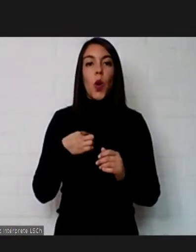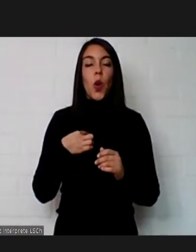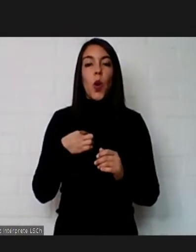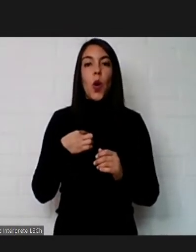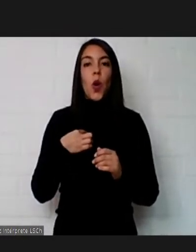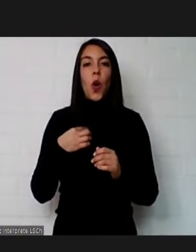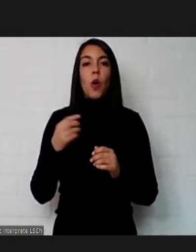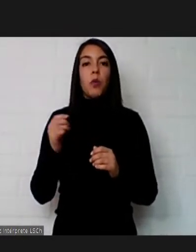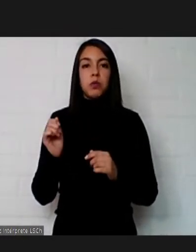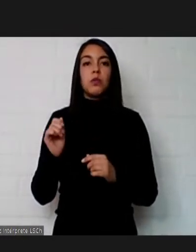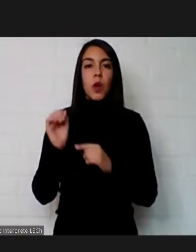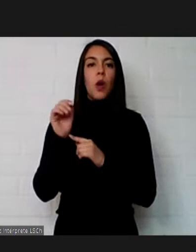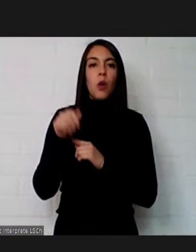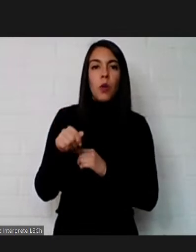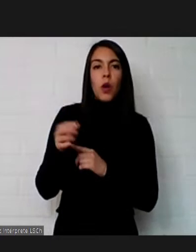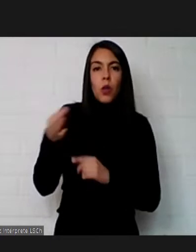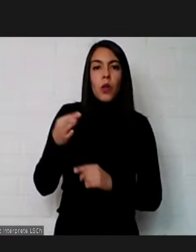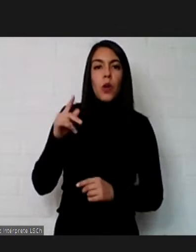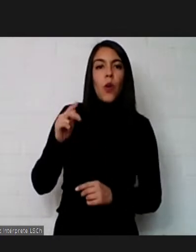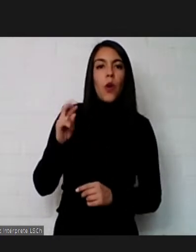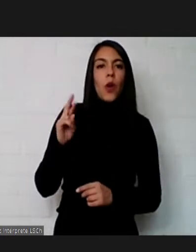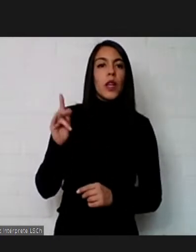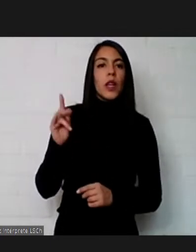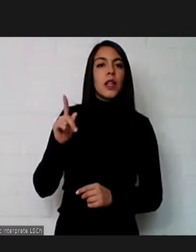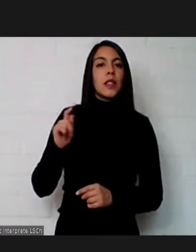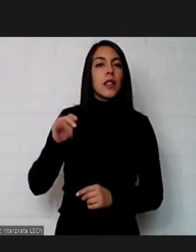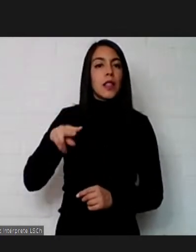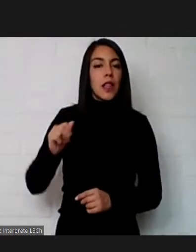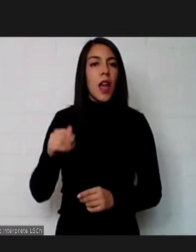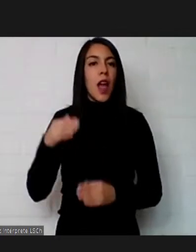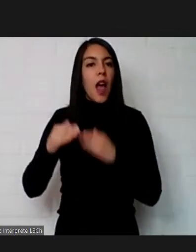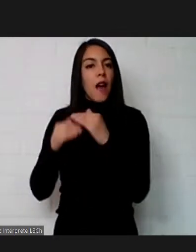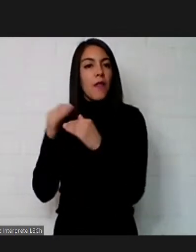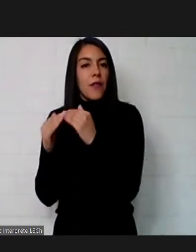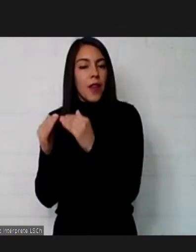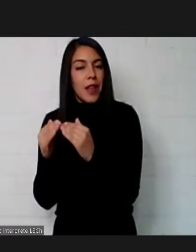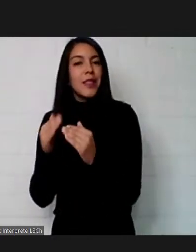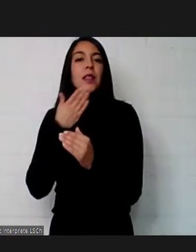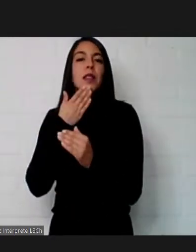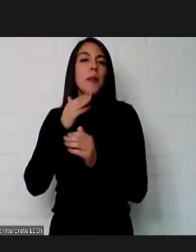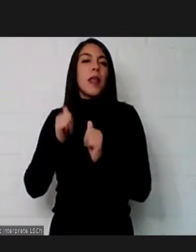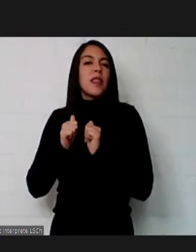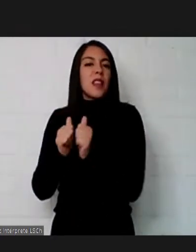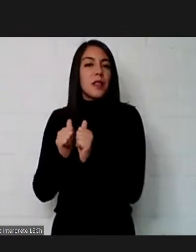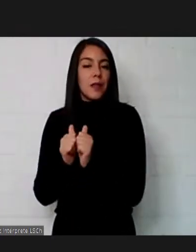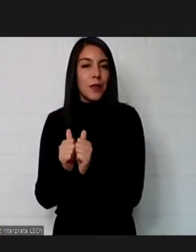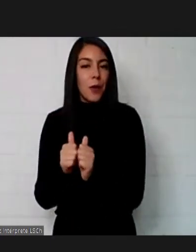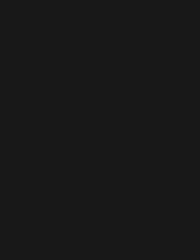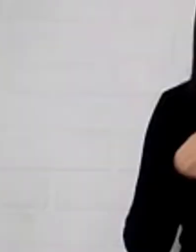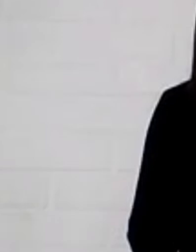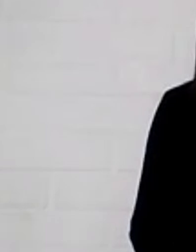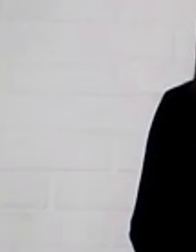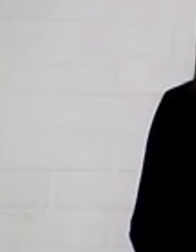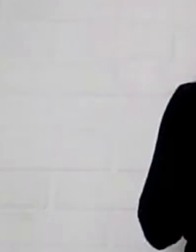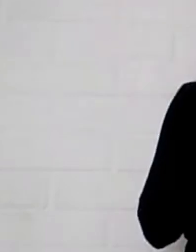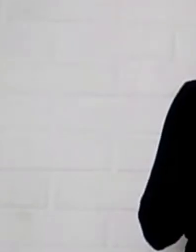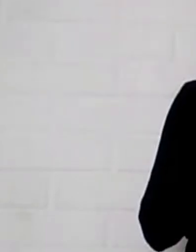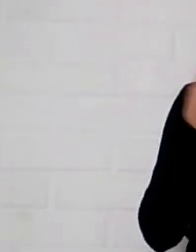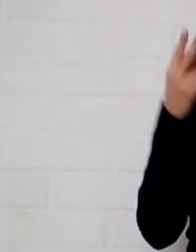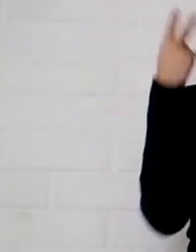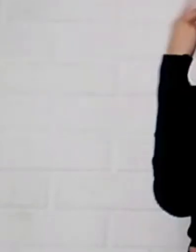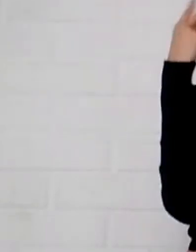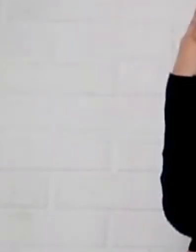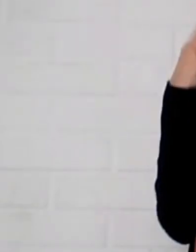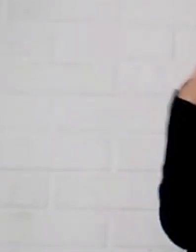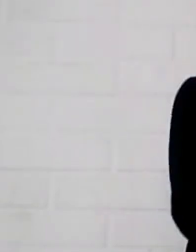Cristian recién o sea por un lado hay avances pero también muchos desafíos pero yo también quiero valorar en el fondo a los